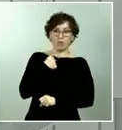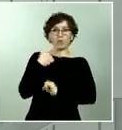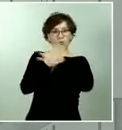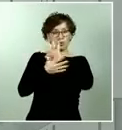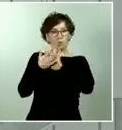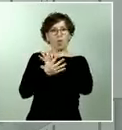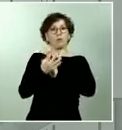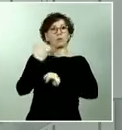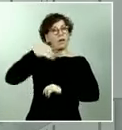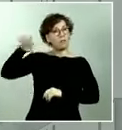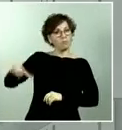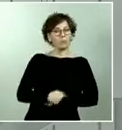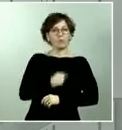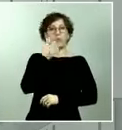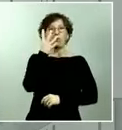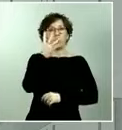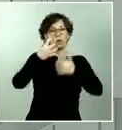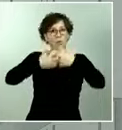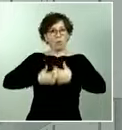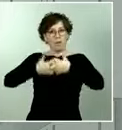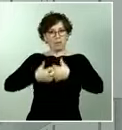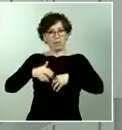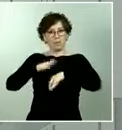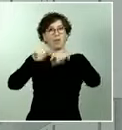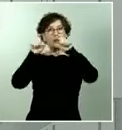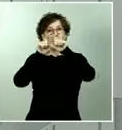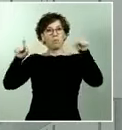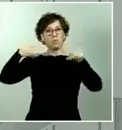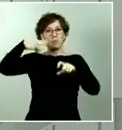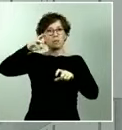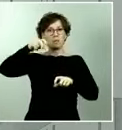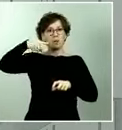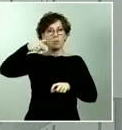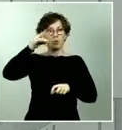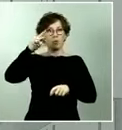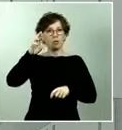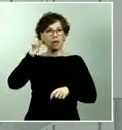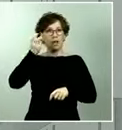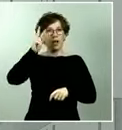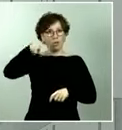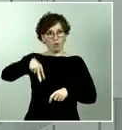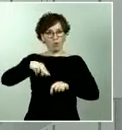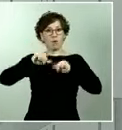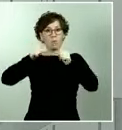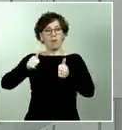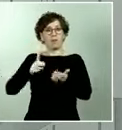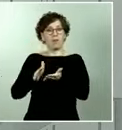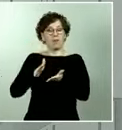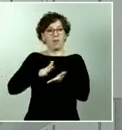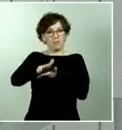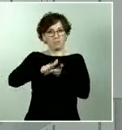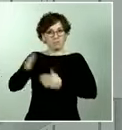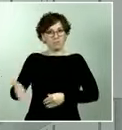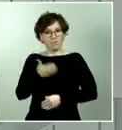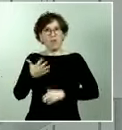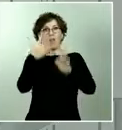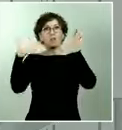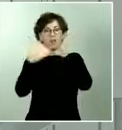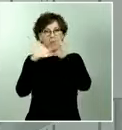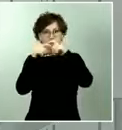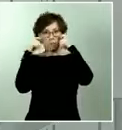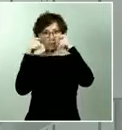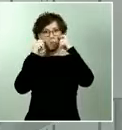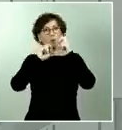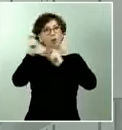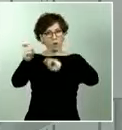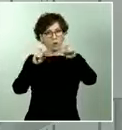el colectivo Mondragón la cooperativa Mondragón pueda iniciar la producción de 10 millones de mascarillas pero otras empresas han activado esta producción se ha